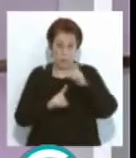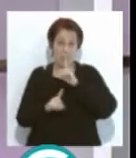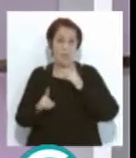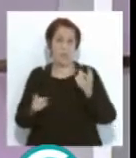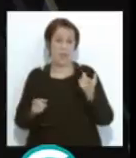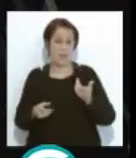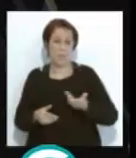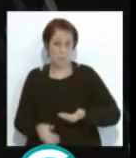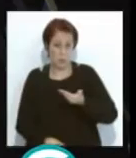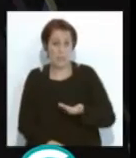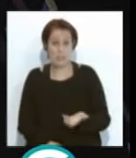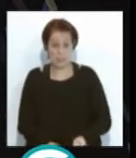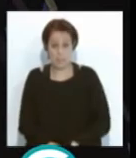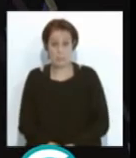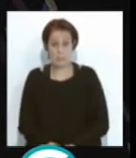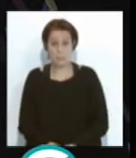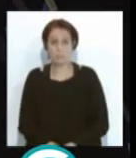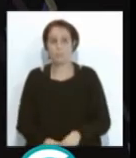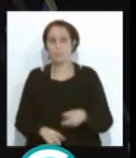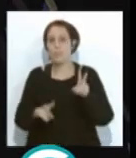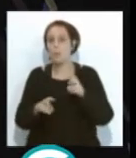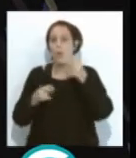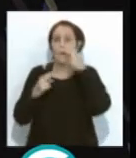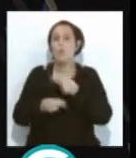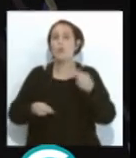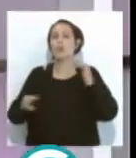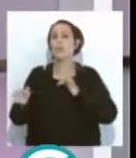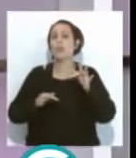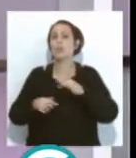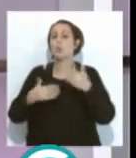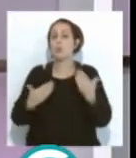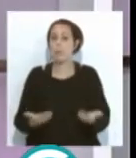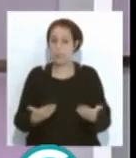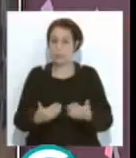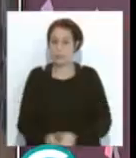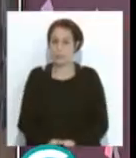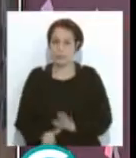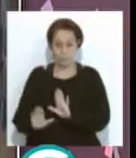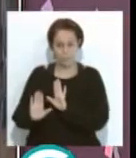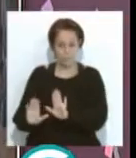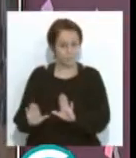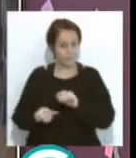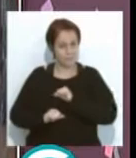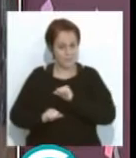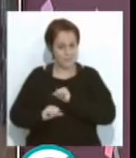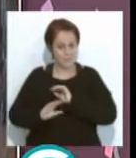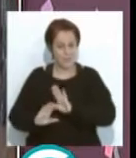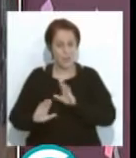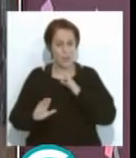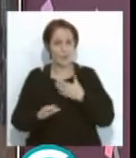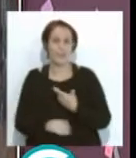el tema de qué público tiene el teatro. Ahora no me abráis ese melón, que enseguida vamos a ese, pero